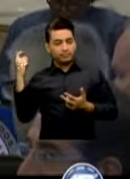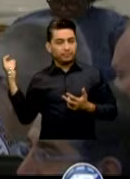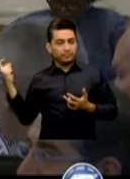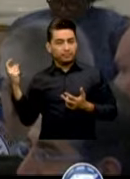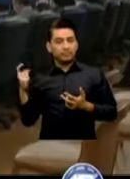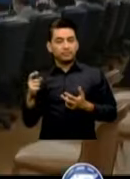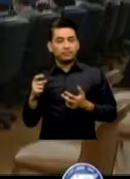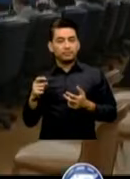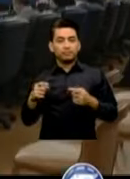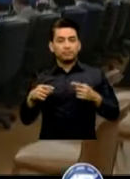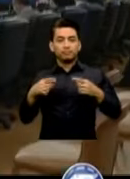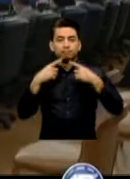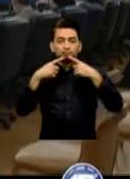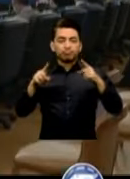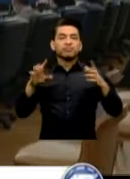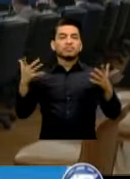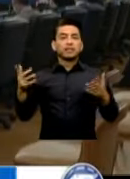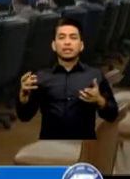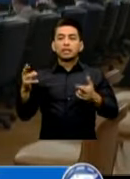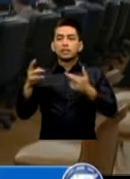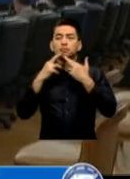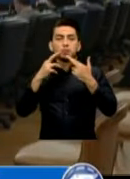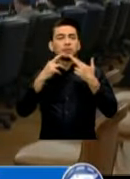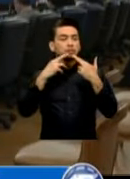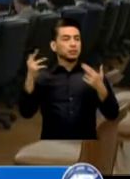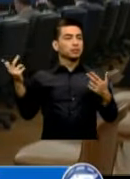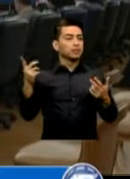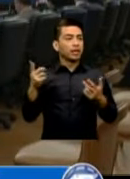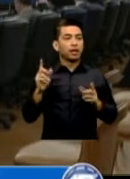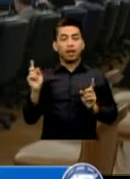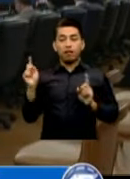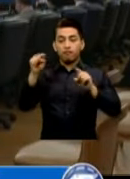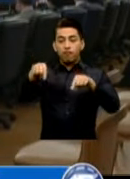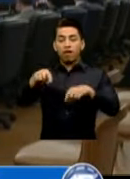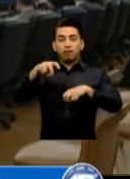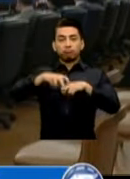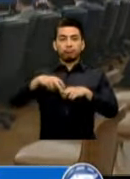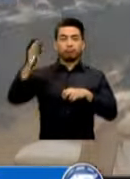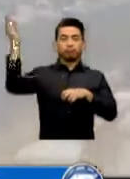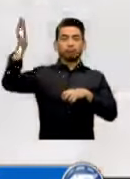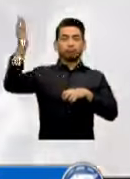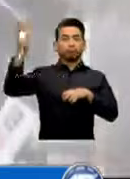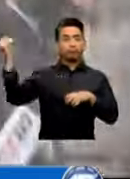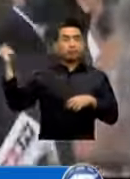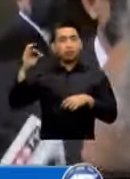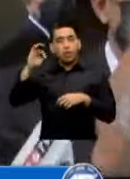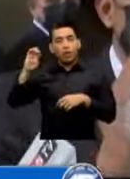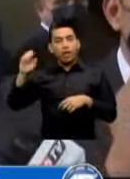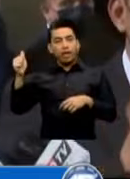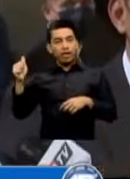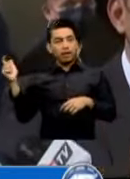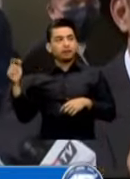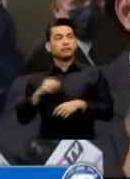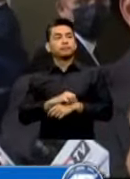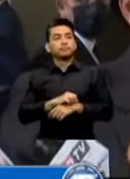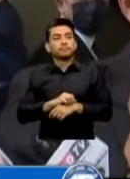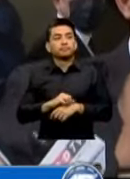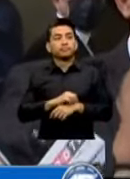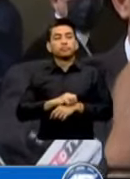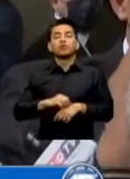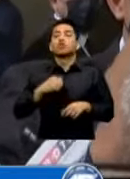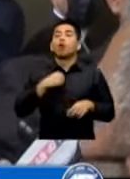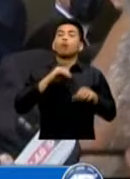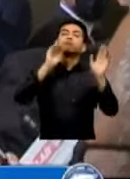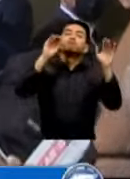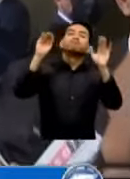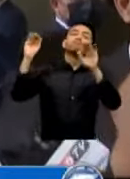República Se Refirió A La Respuesta De Los País Tras Su Participación En La Reunión De La OEA Son Los Países A Los Que Le Fui A Hablar Almagro